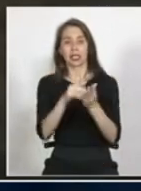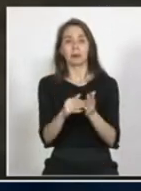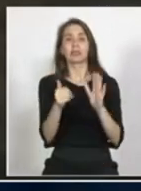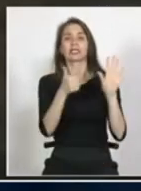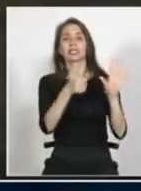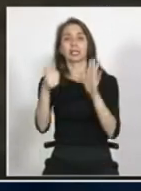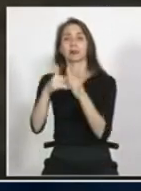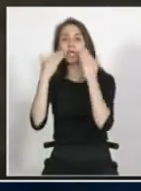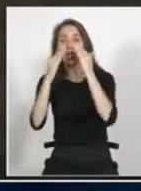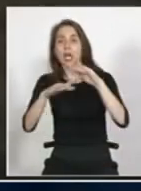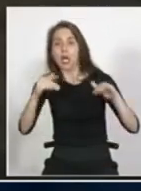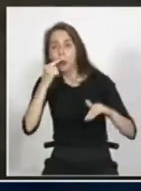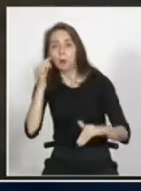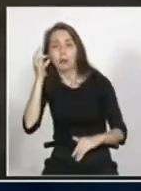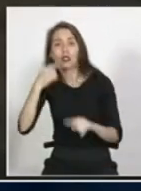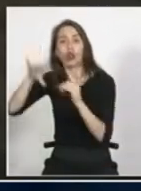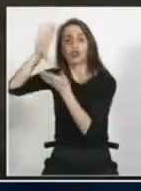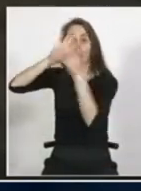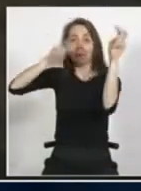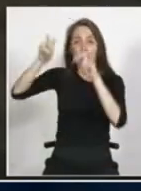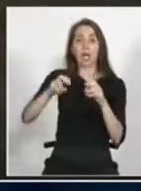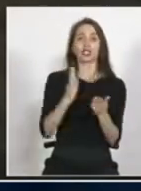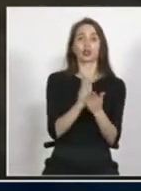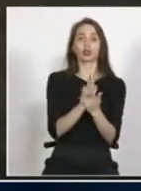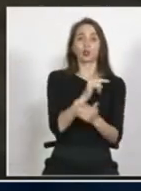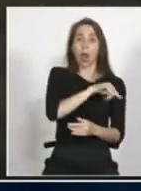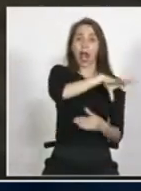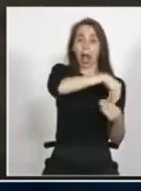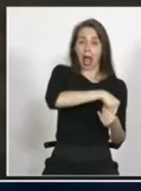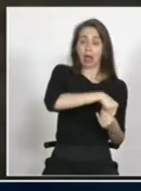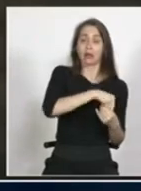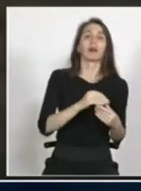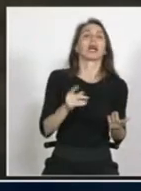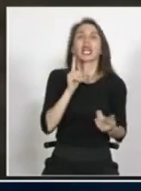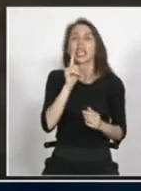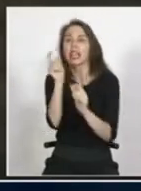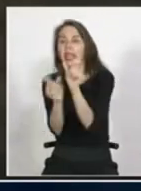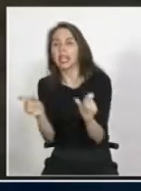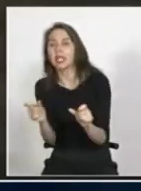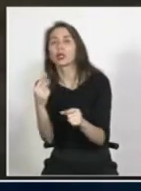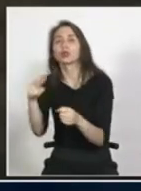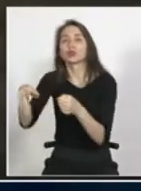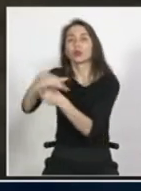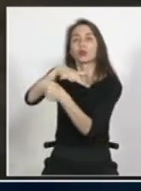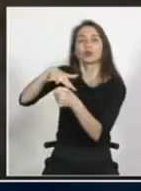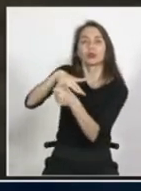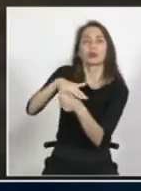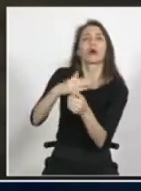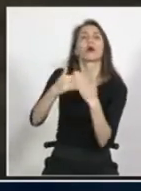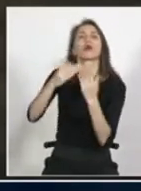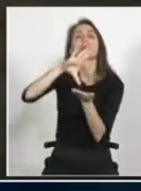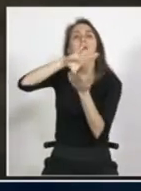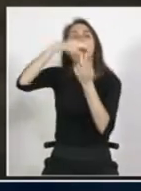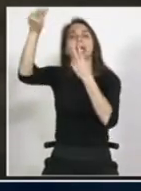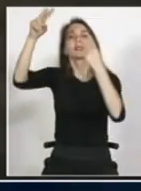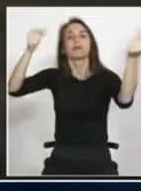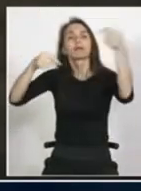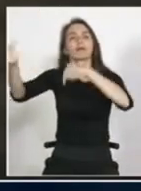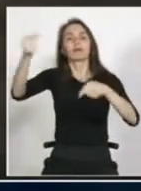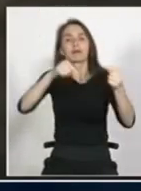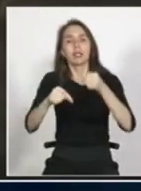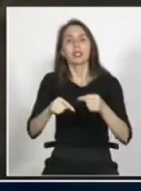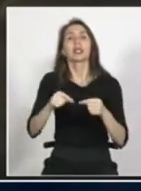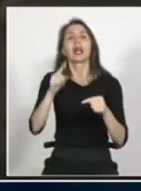niñas y niños migrantes que están en el sistema educativo, quiénes son, qué realidades tienen, de qué países vienen, qué convenios